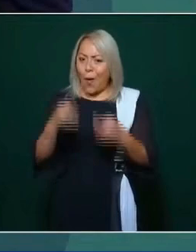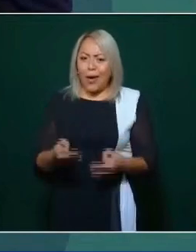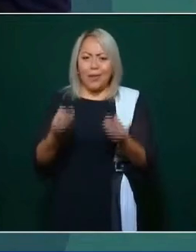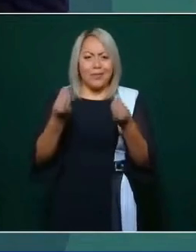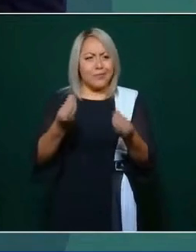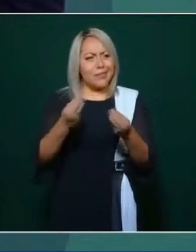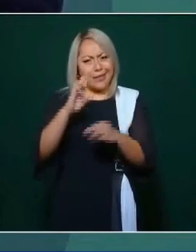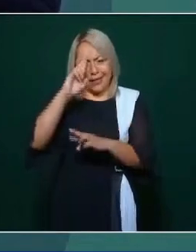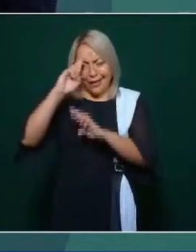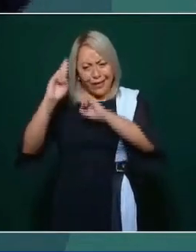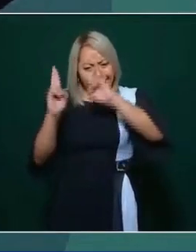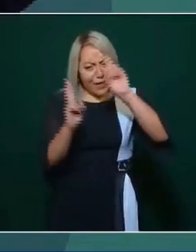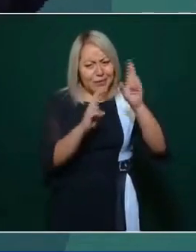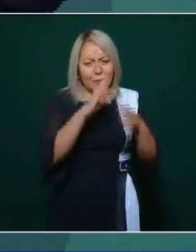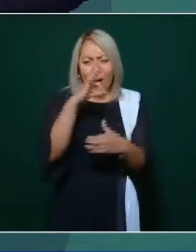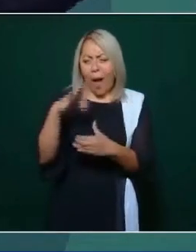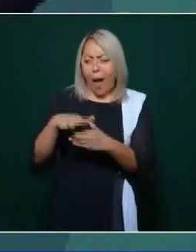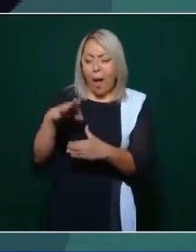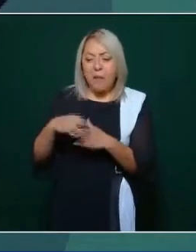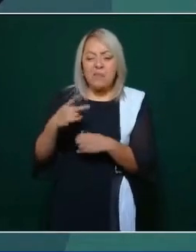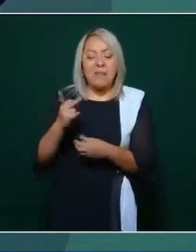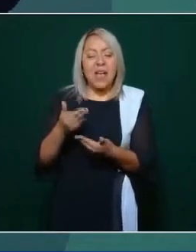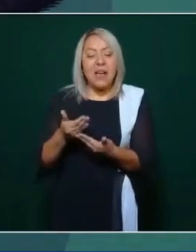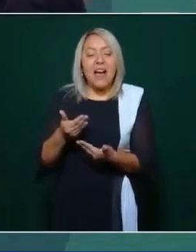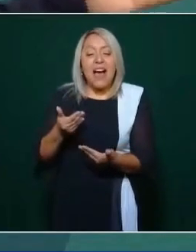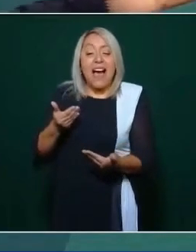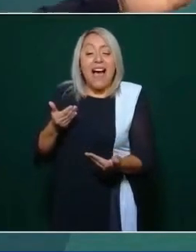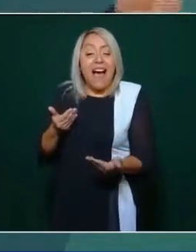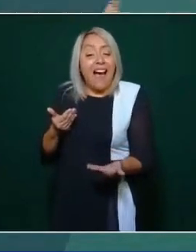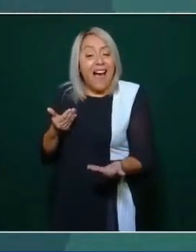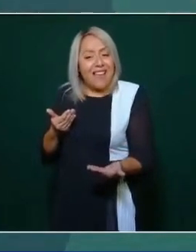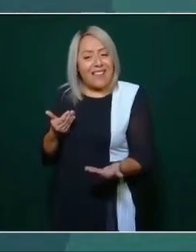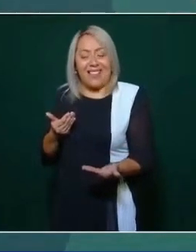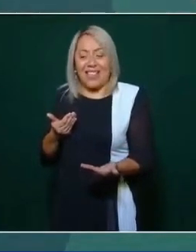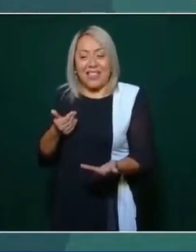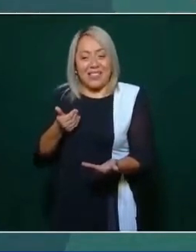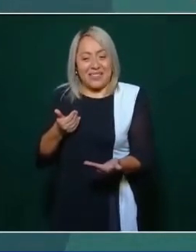todos estos personajes estaban acostumbrados